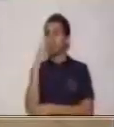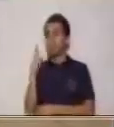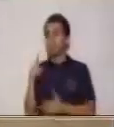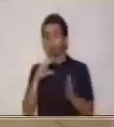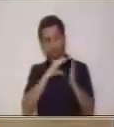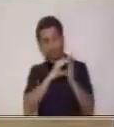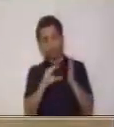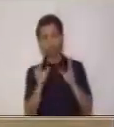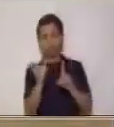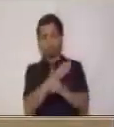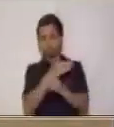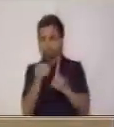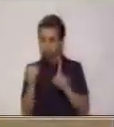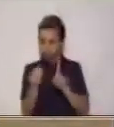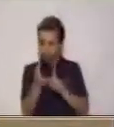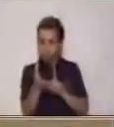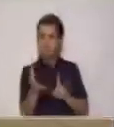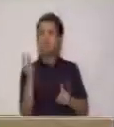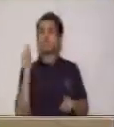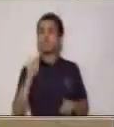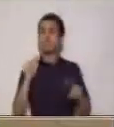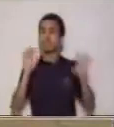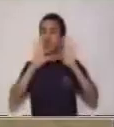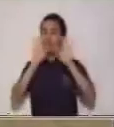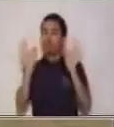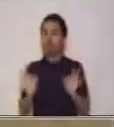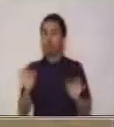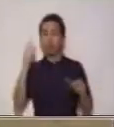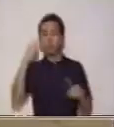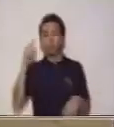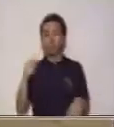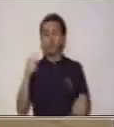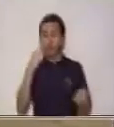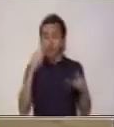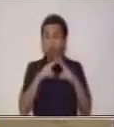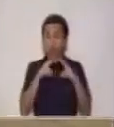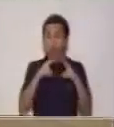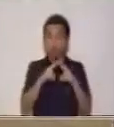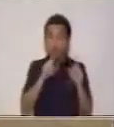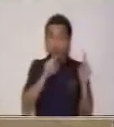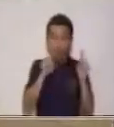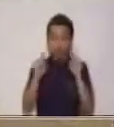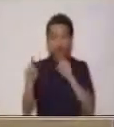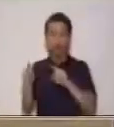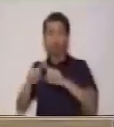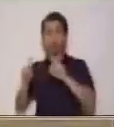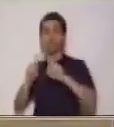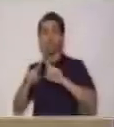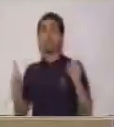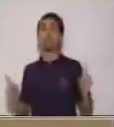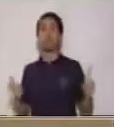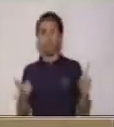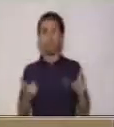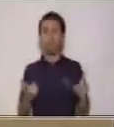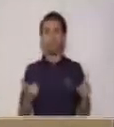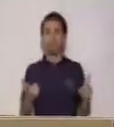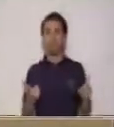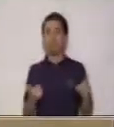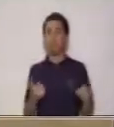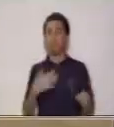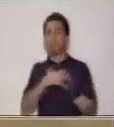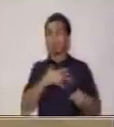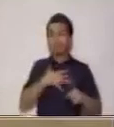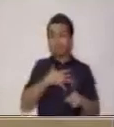texto persuasivo porque es la forma en la que se da a conocer cada uno de ellos. Sea desde una